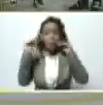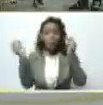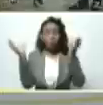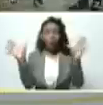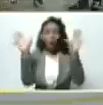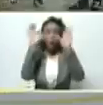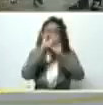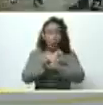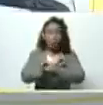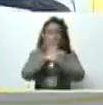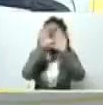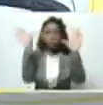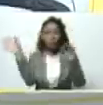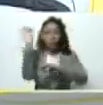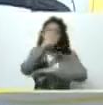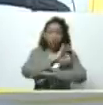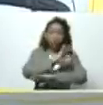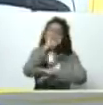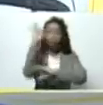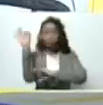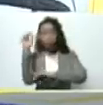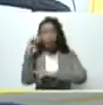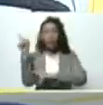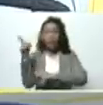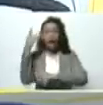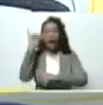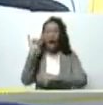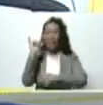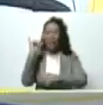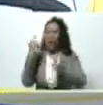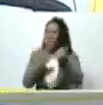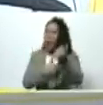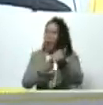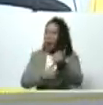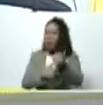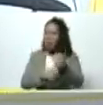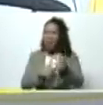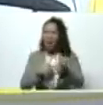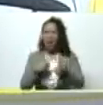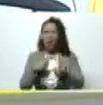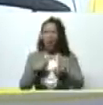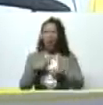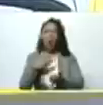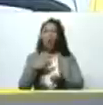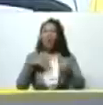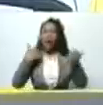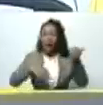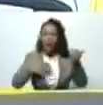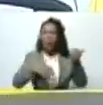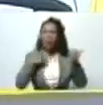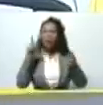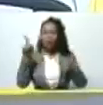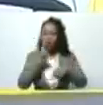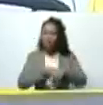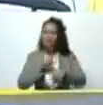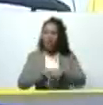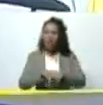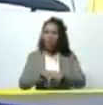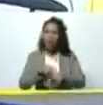de sol a sol creo que tenía una canción los hermanos primero de sol a sol en tu época Gracie